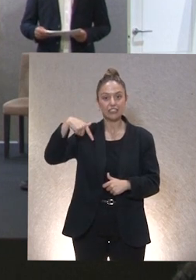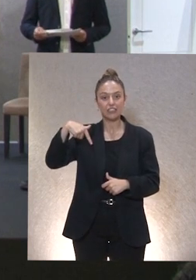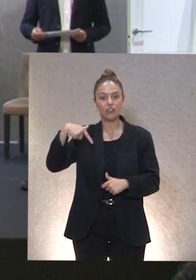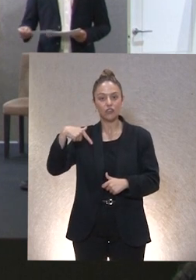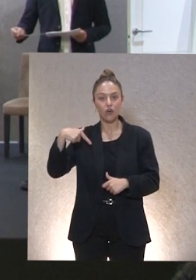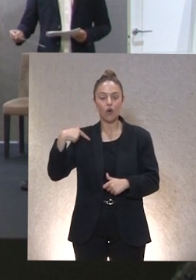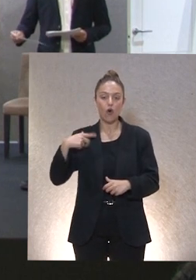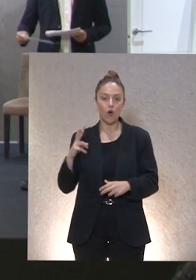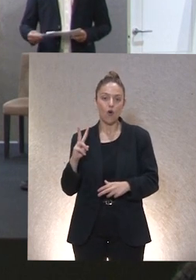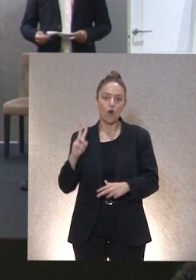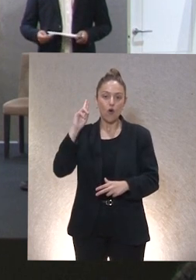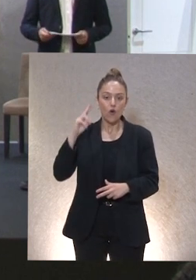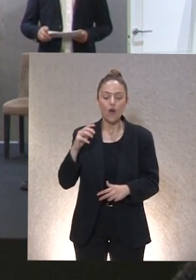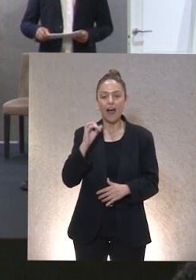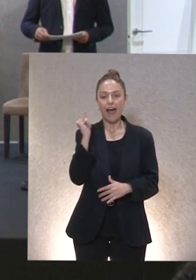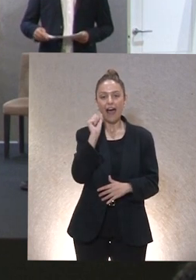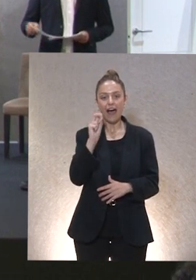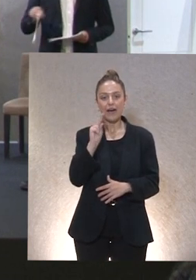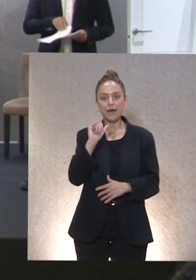Deusto, Xavier Echevarría.